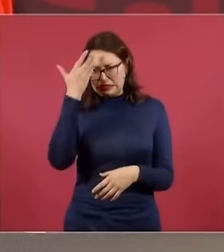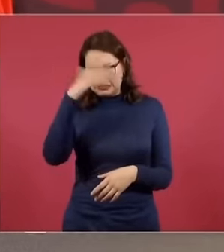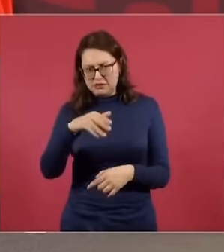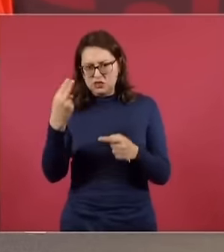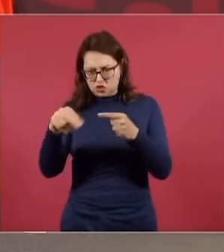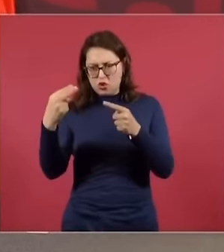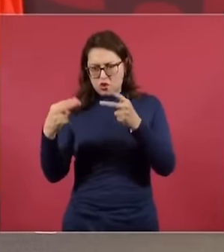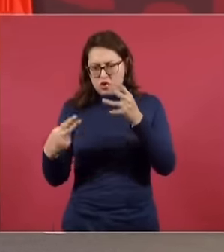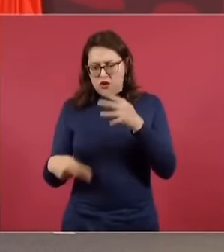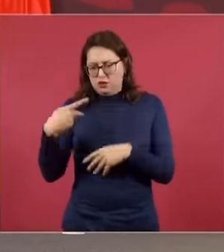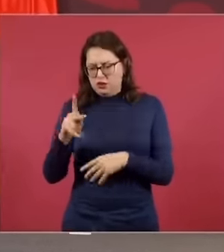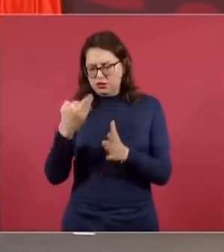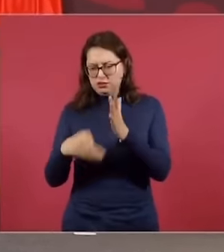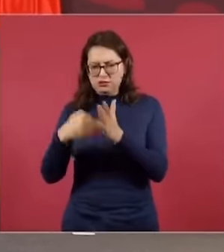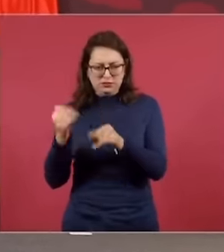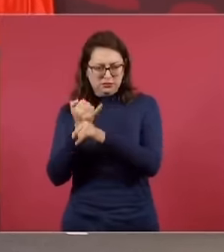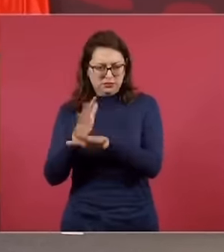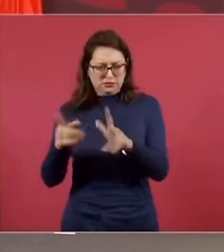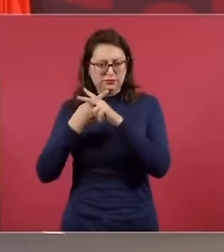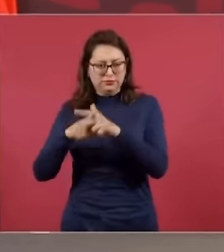para la búsqueda. Es algo parecido a esto.